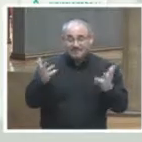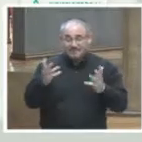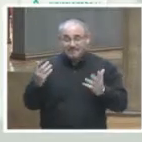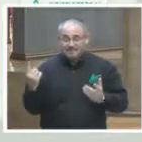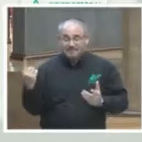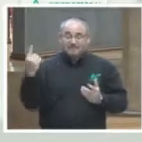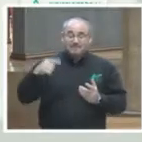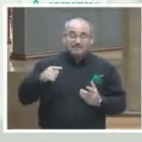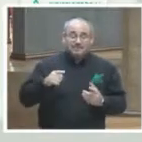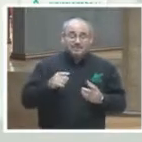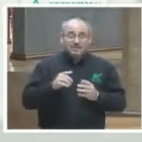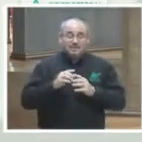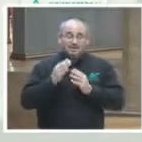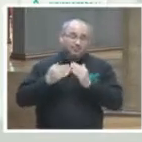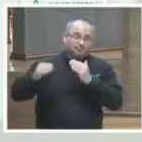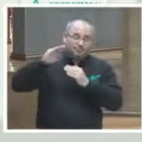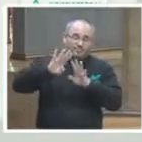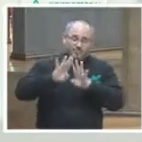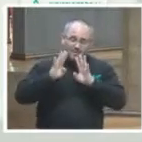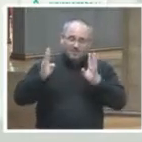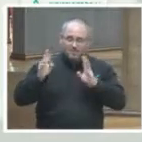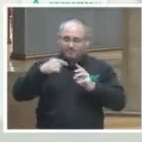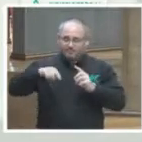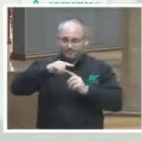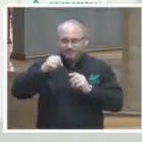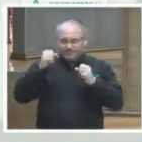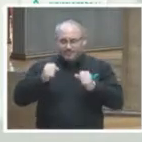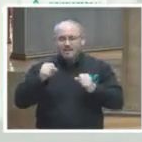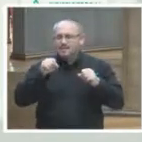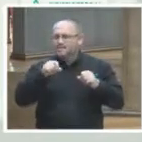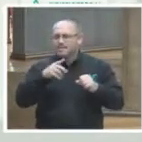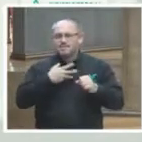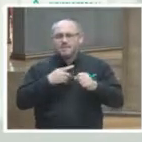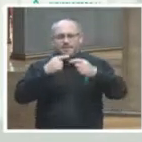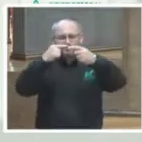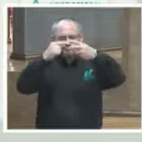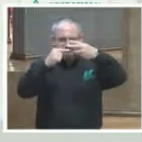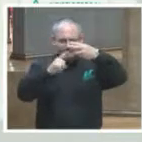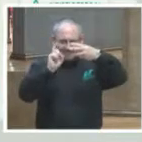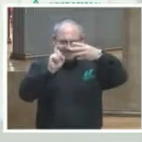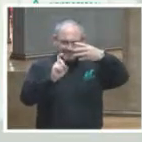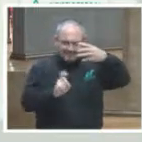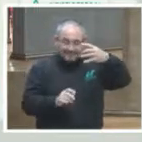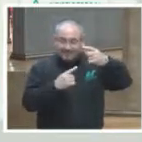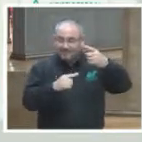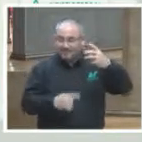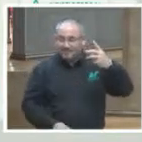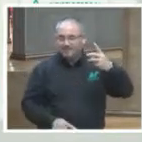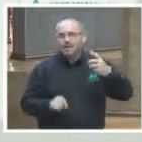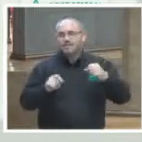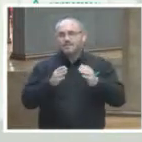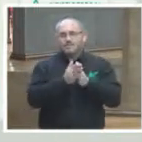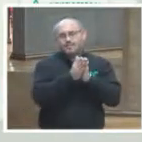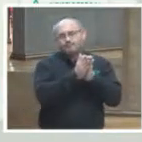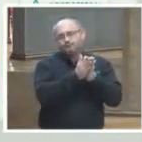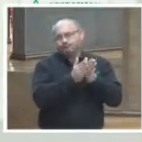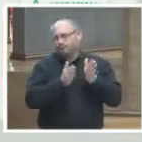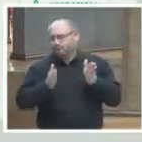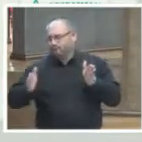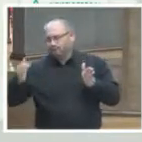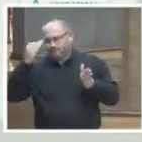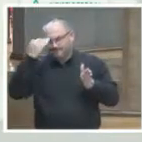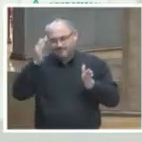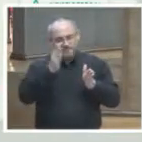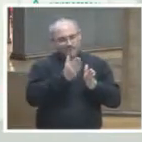corte de justicia de la nación y también esto está tematizado otro portal es la línea del tiempo jurisdiccional en